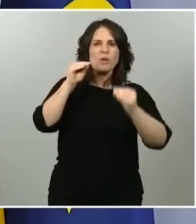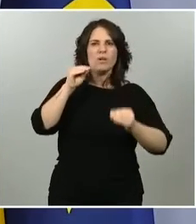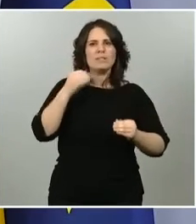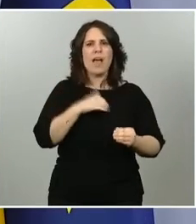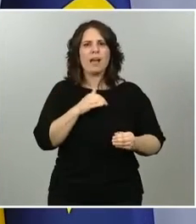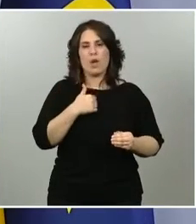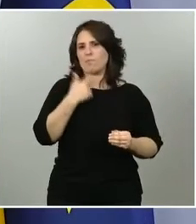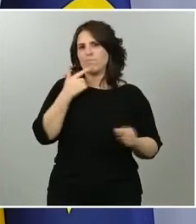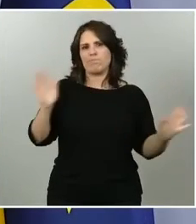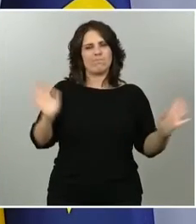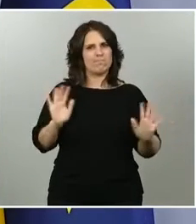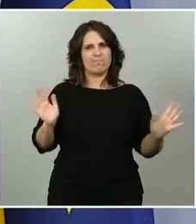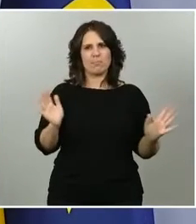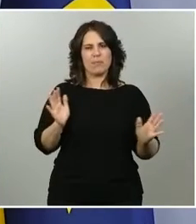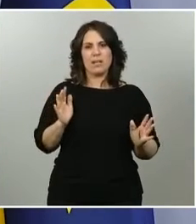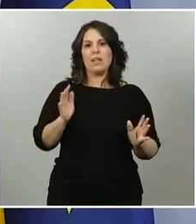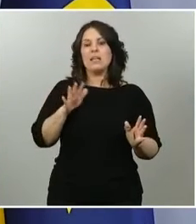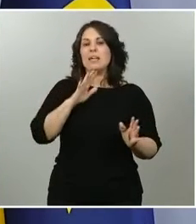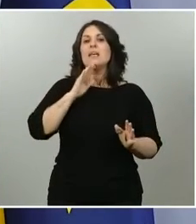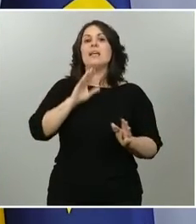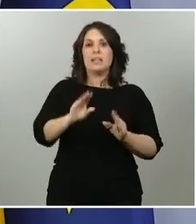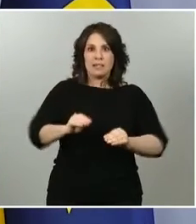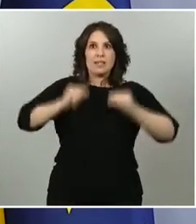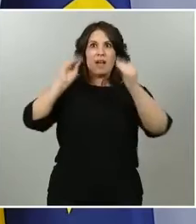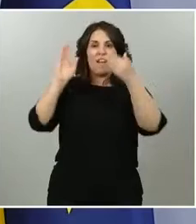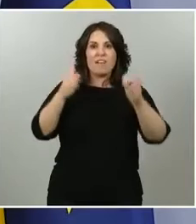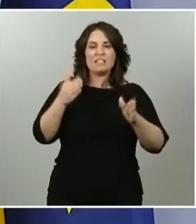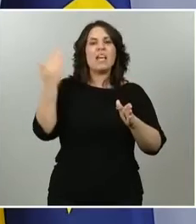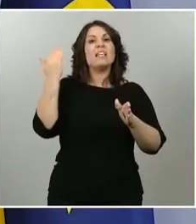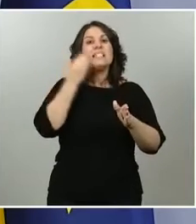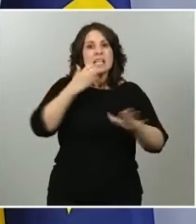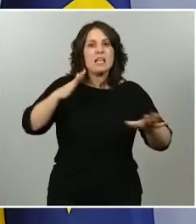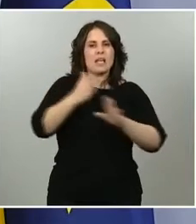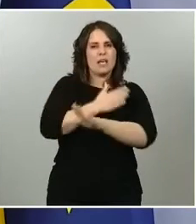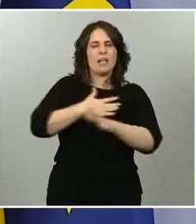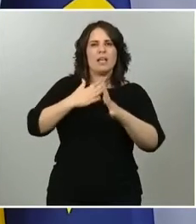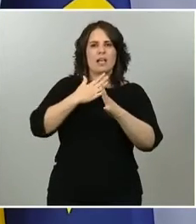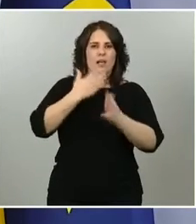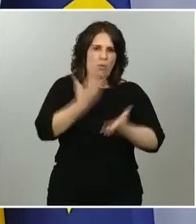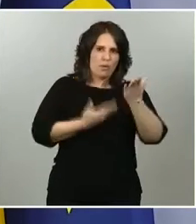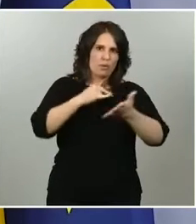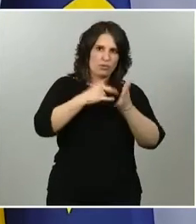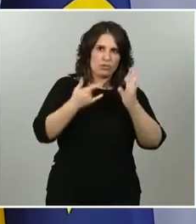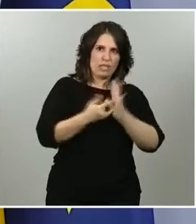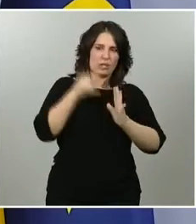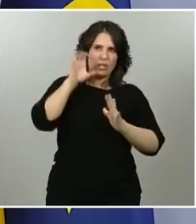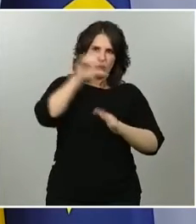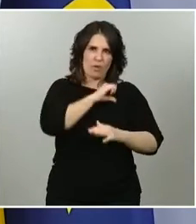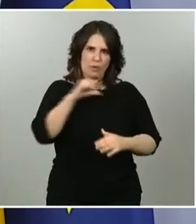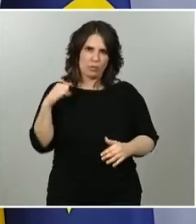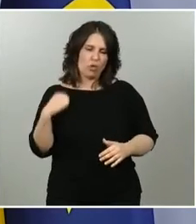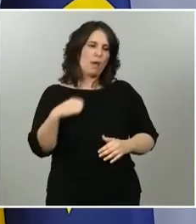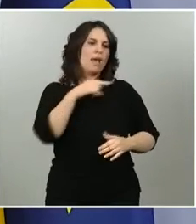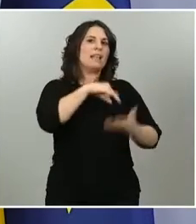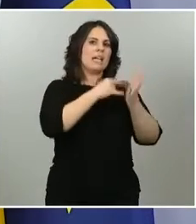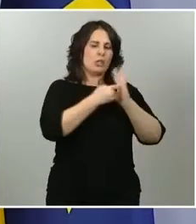acordado con las comunidades autónomas. Después de que lo avalúen los técnicos de la comunidad autónoma de referencia, el Ministerio de Sanidad, y